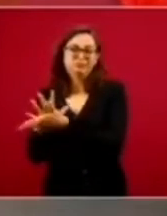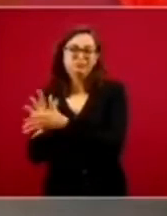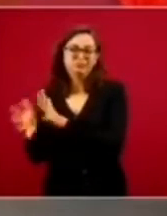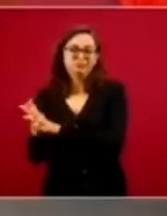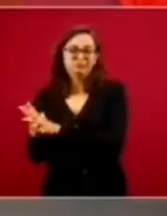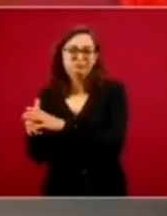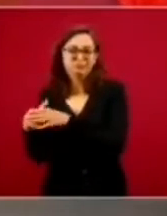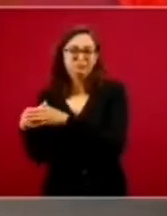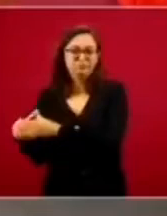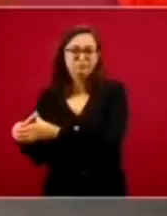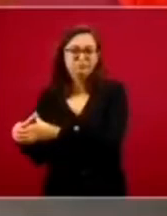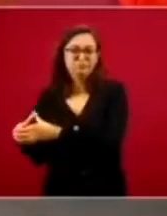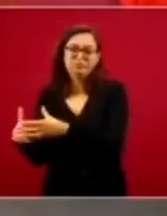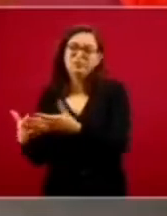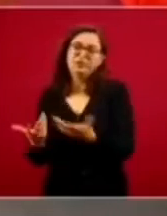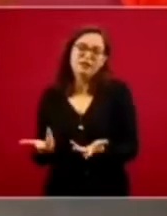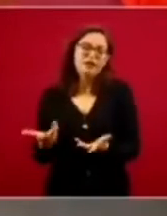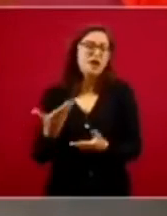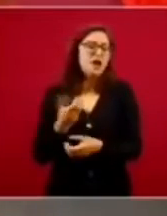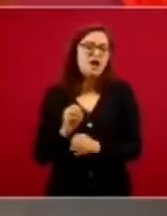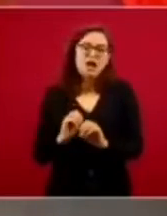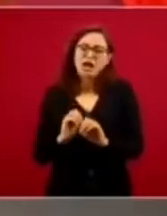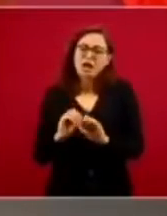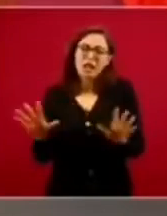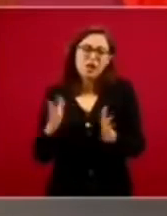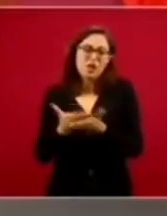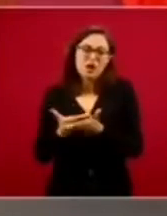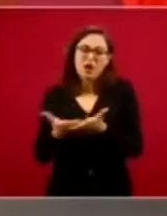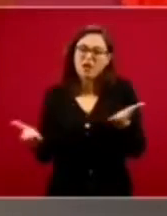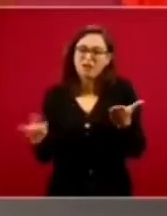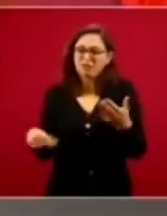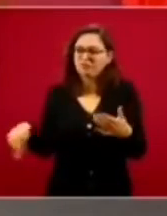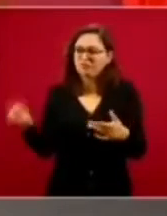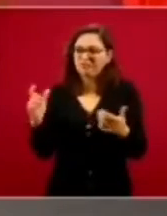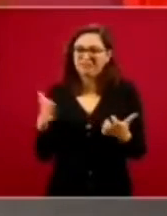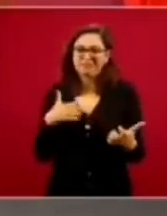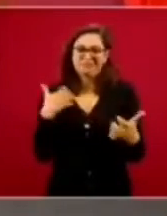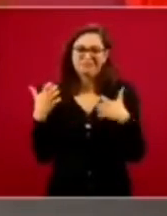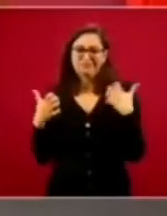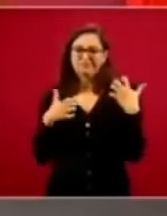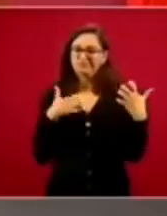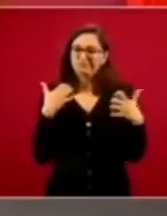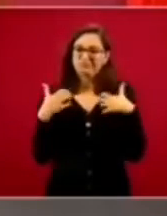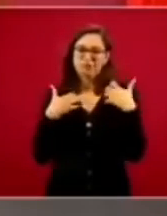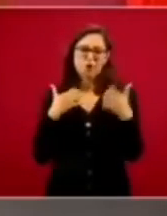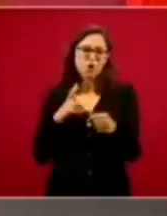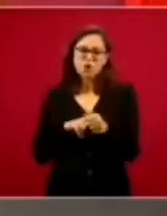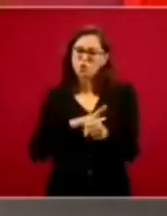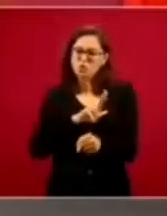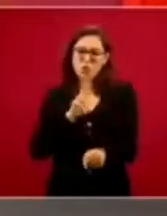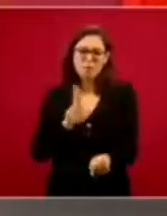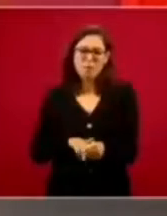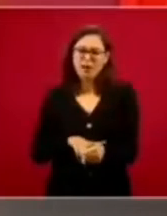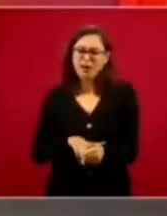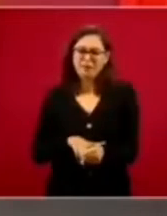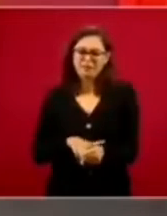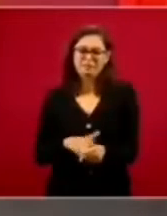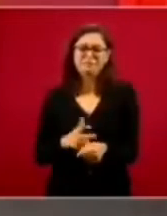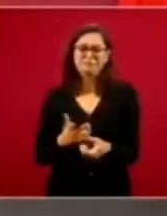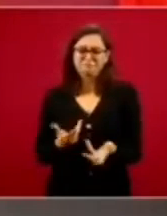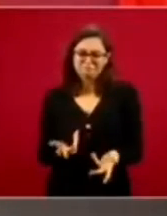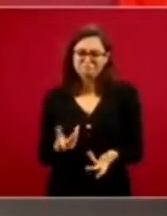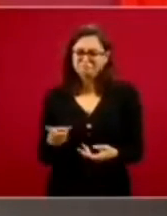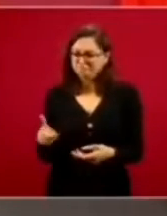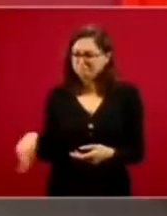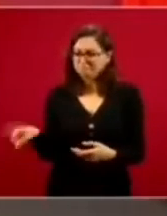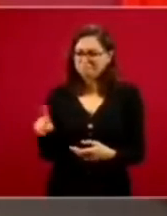Entonces, ahora, pues es natural que estén molestos y que hablen